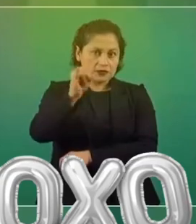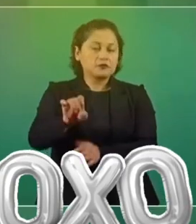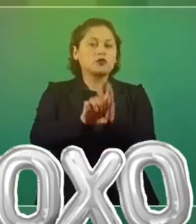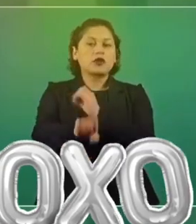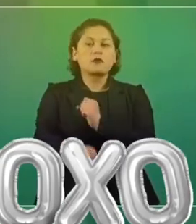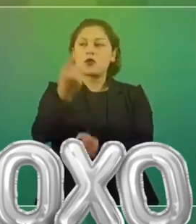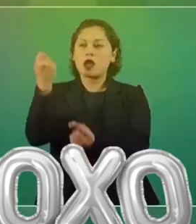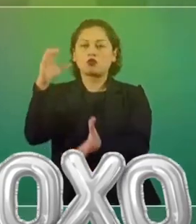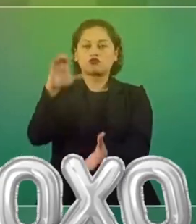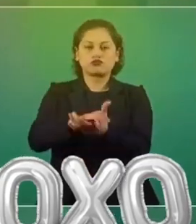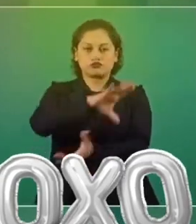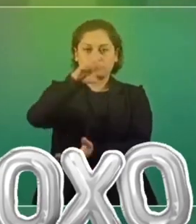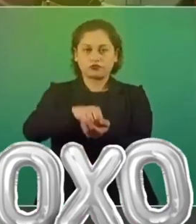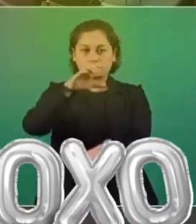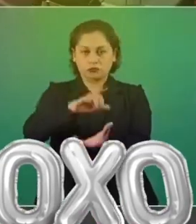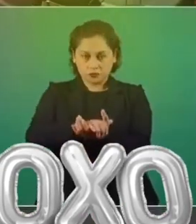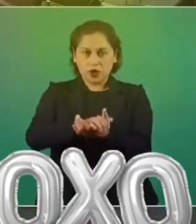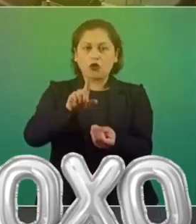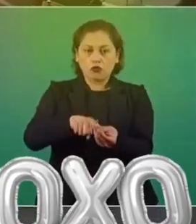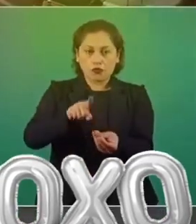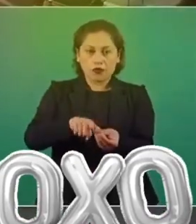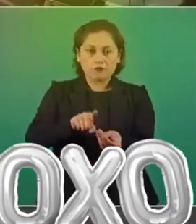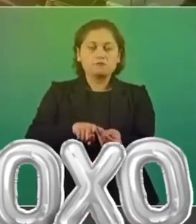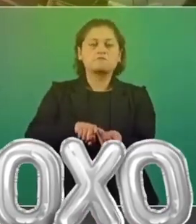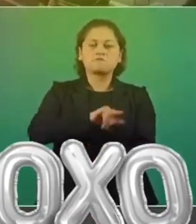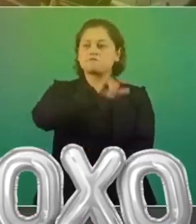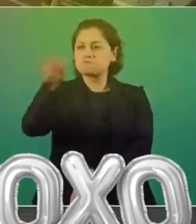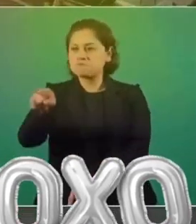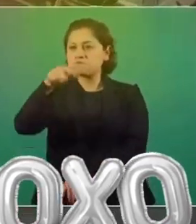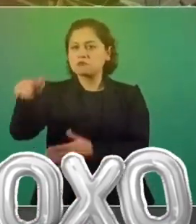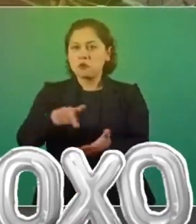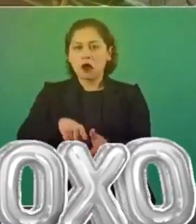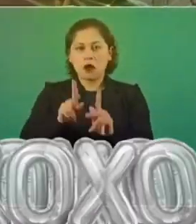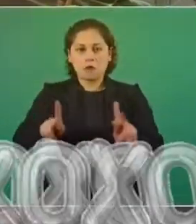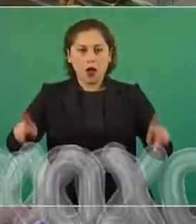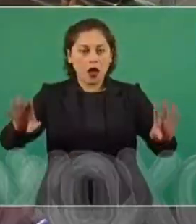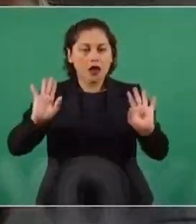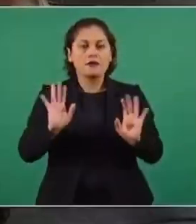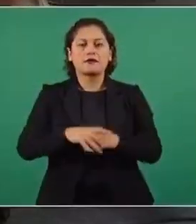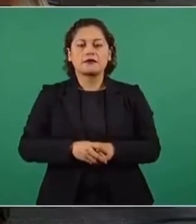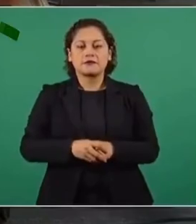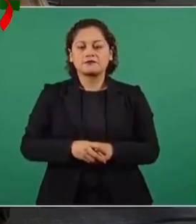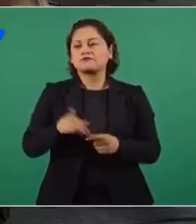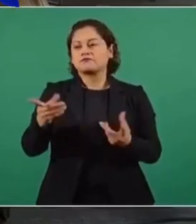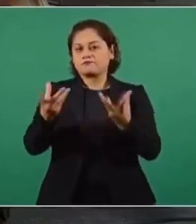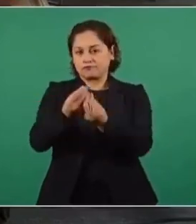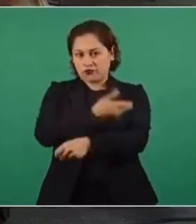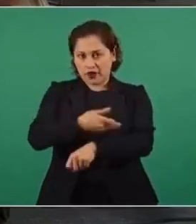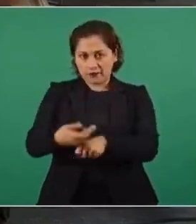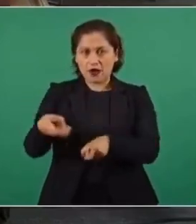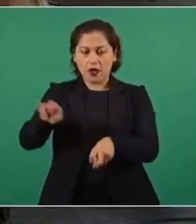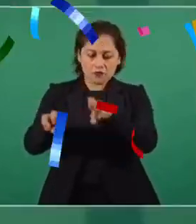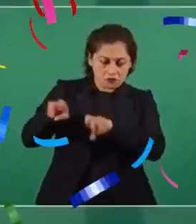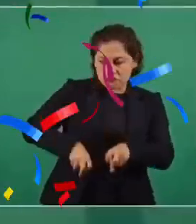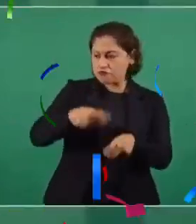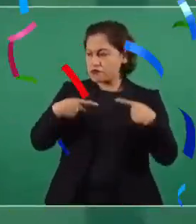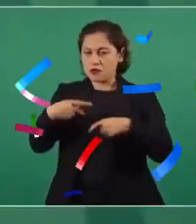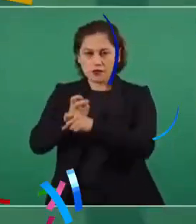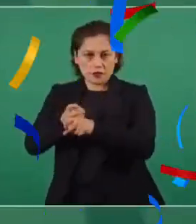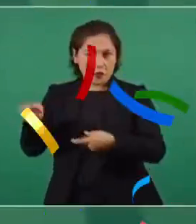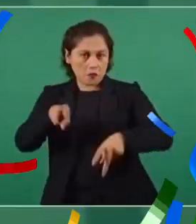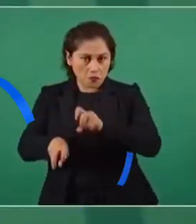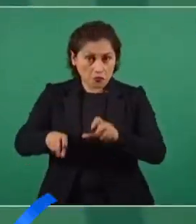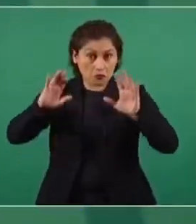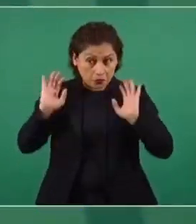matrimonios o se casan en algún lugar del Caribe, y va la familia y van invitados. Bueno, pues para eso